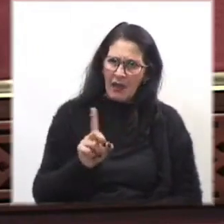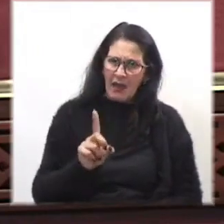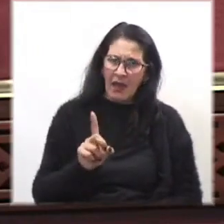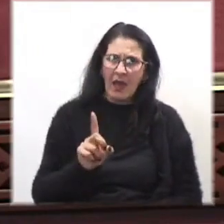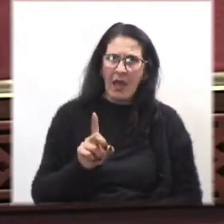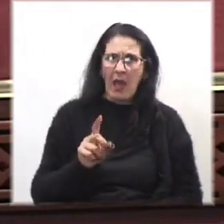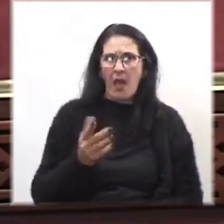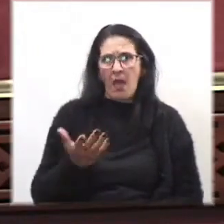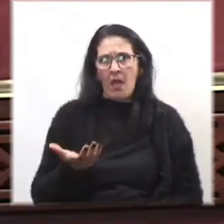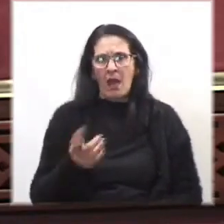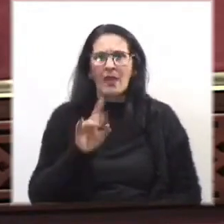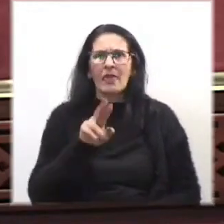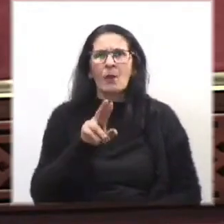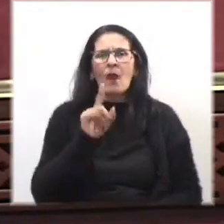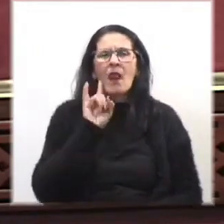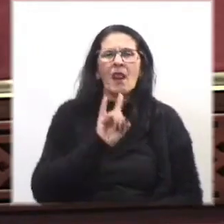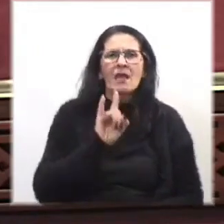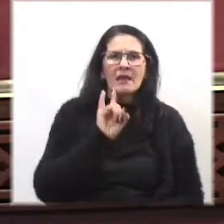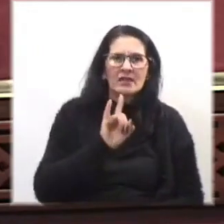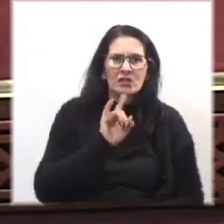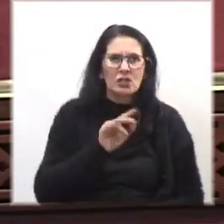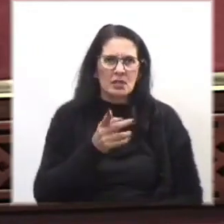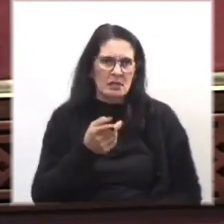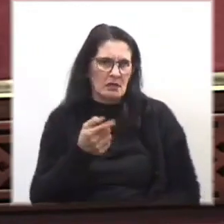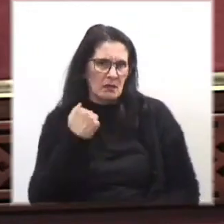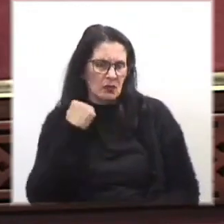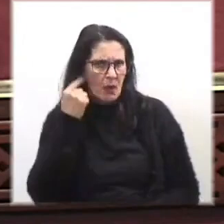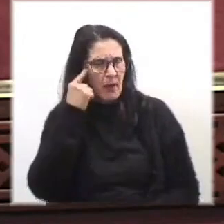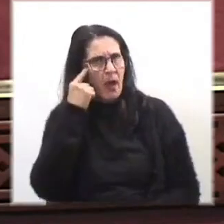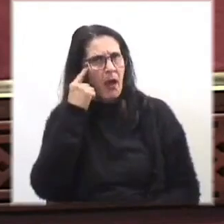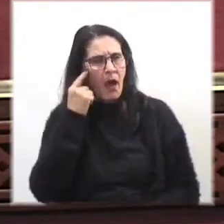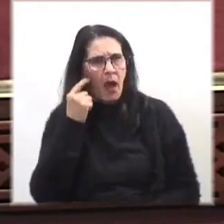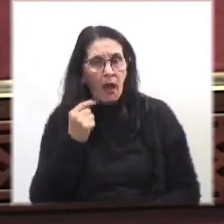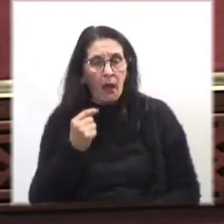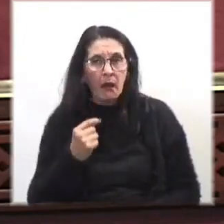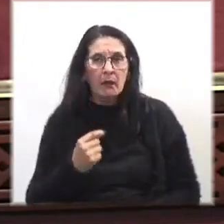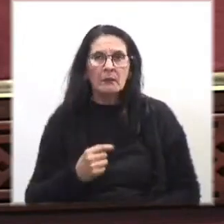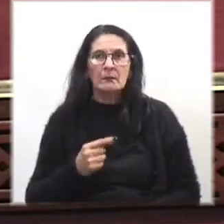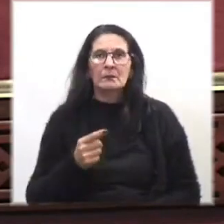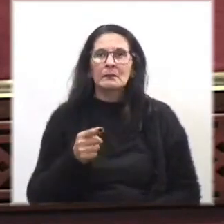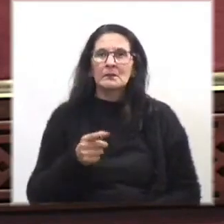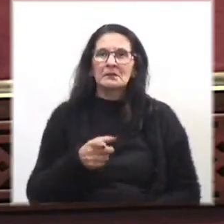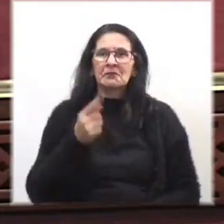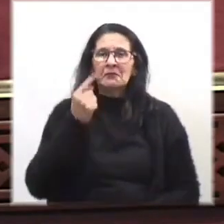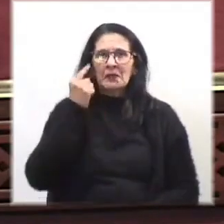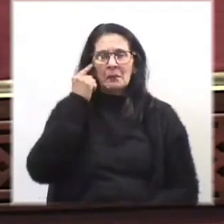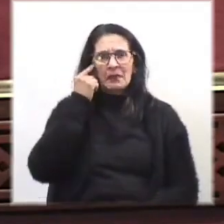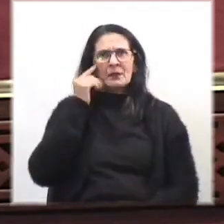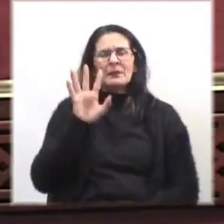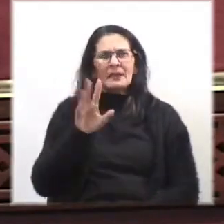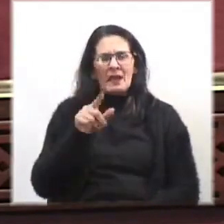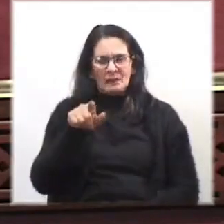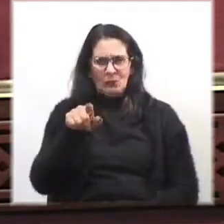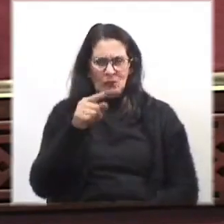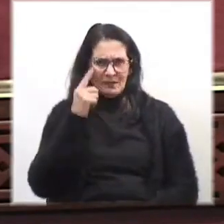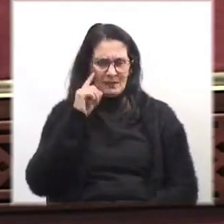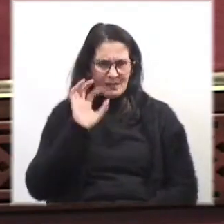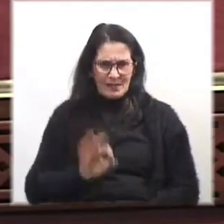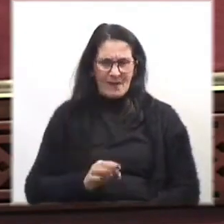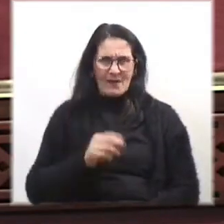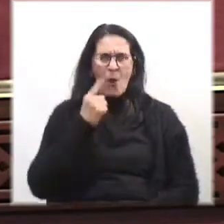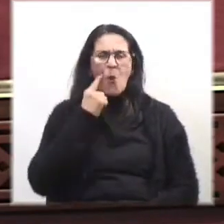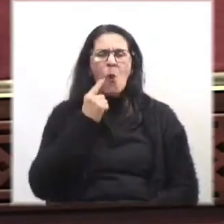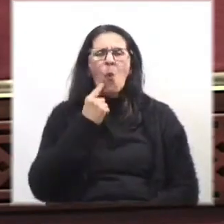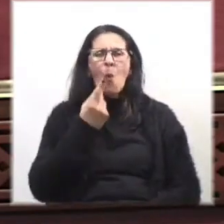que era tipo como la leche, una cosa así, porque fíjese a usted que le gustan los números, pero que